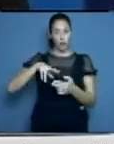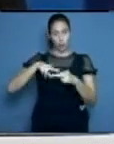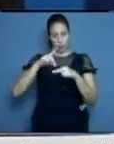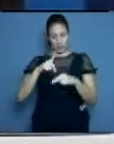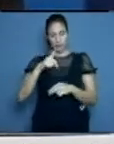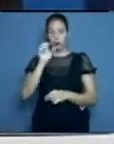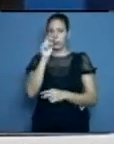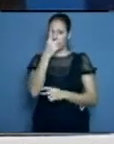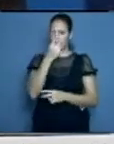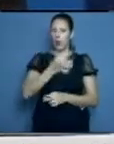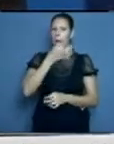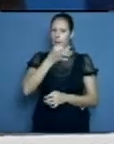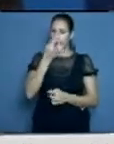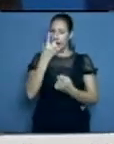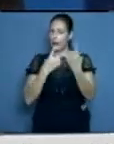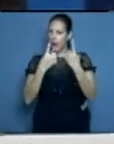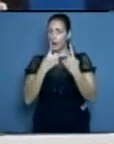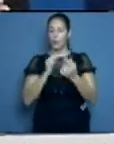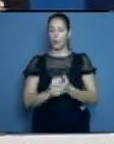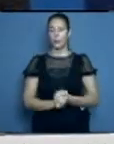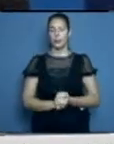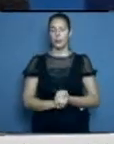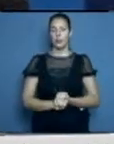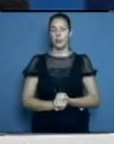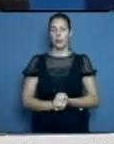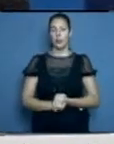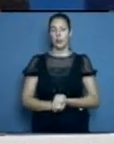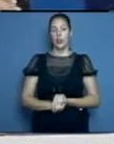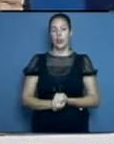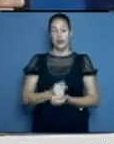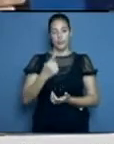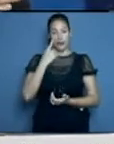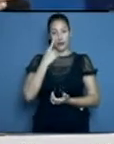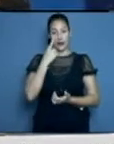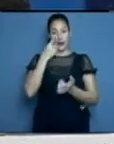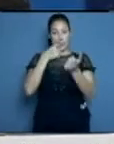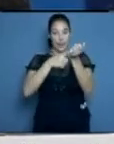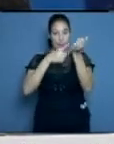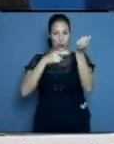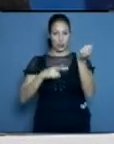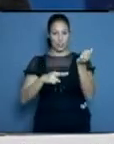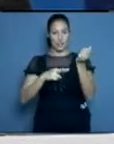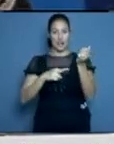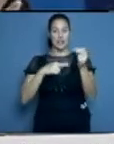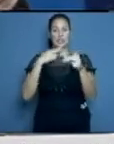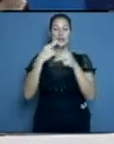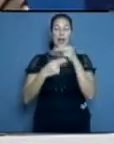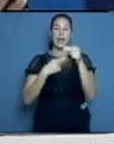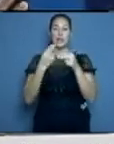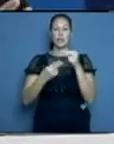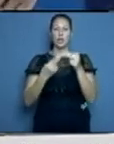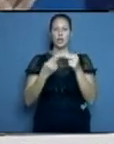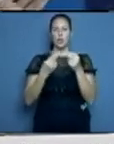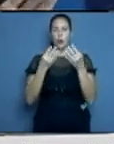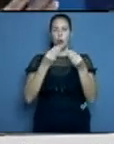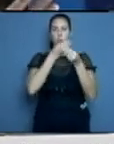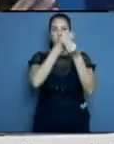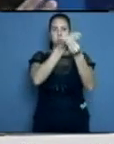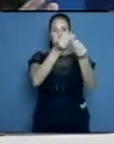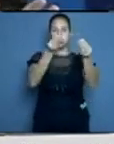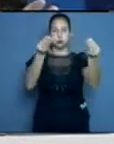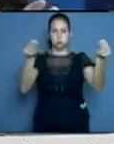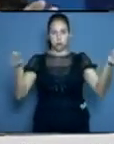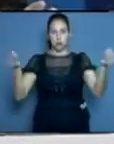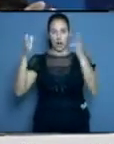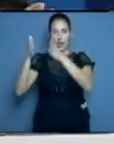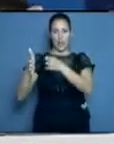comentarios. Sí. En primer lugar, que en la provincia se ha hecho un despliegue de cama para la atención de los pacientes graves y